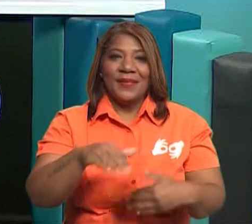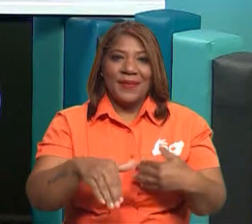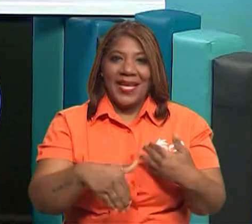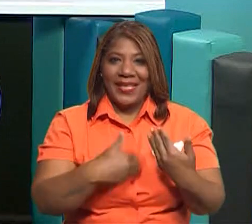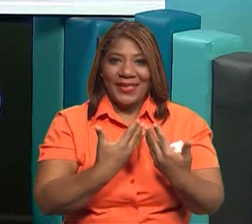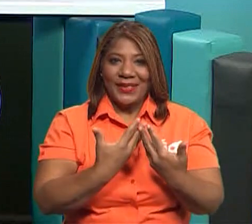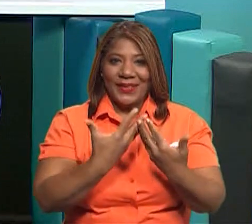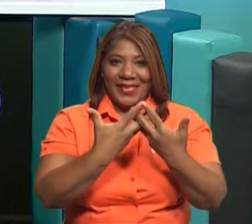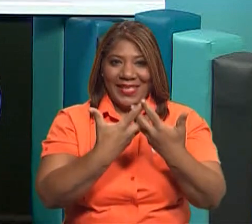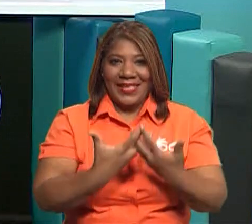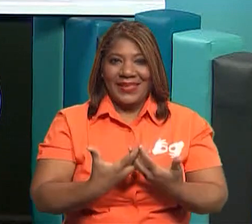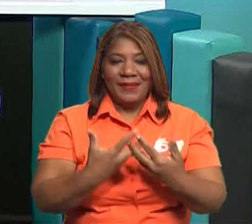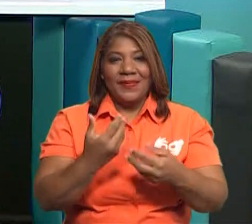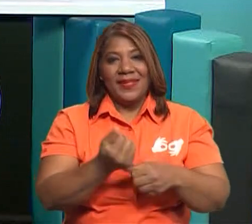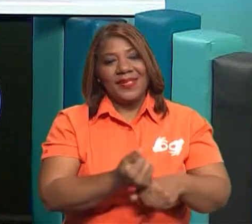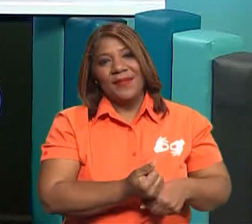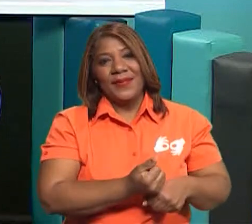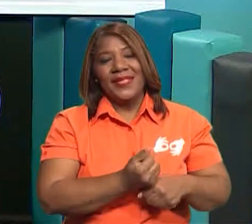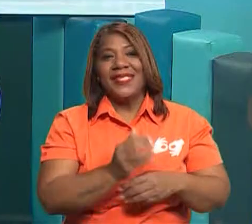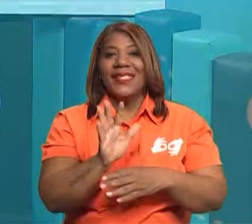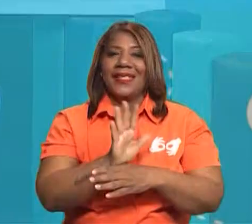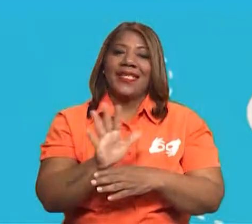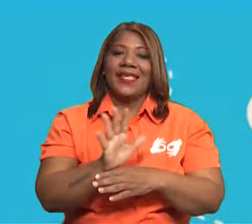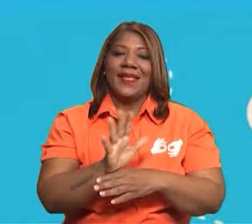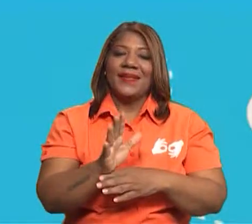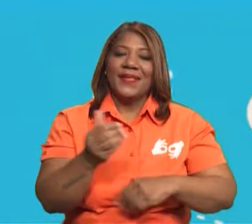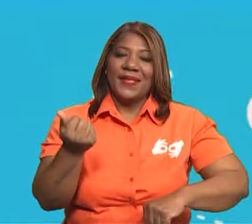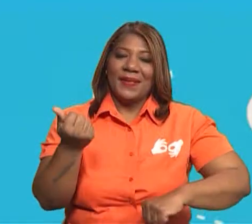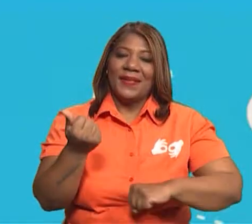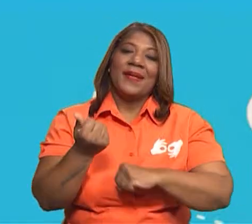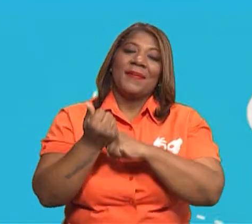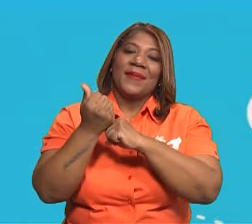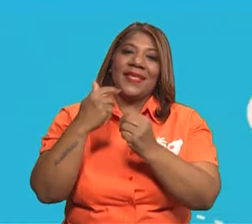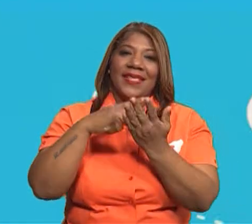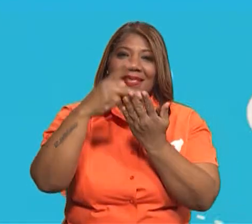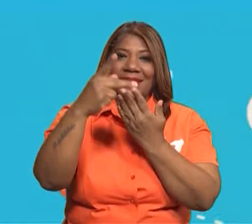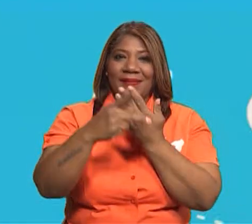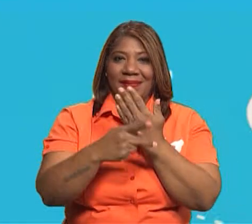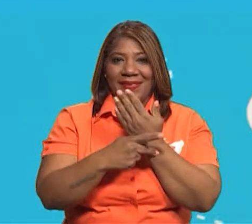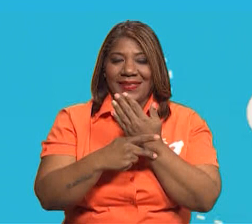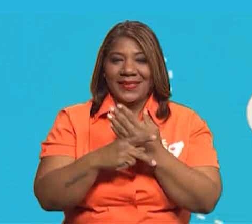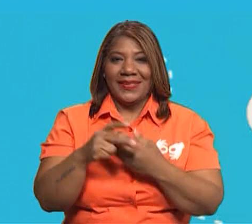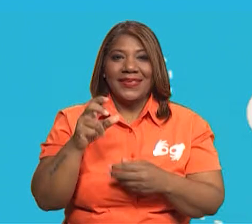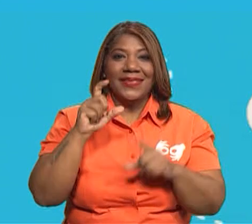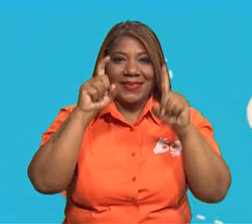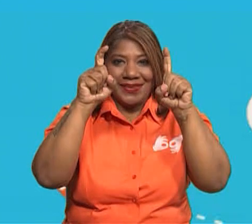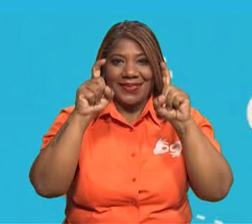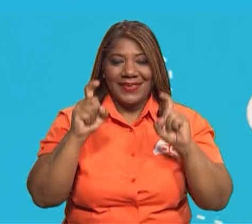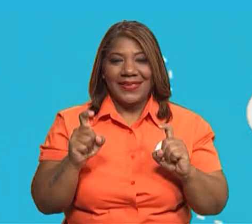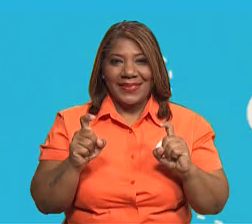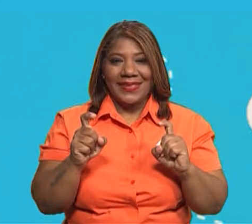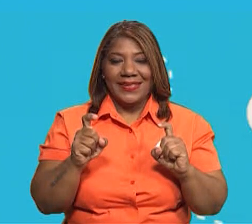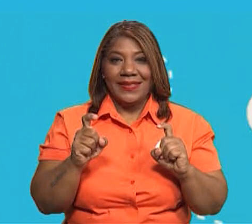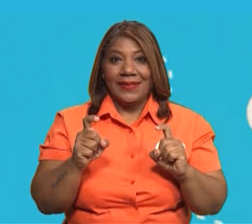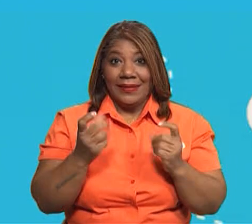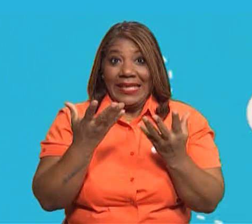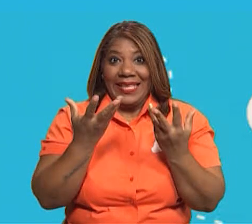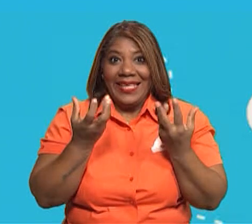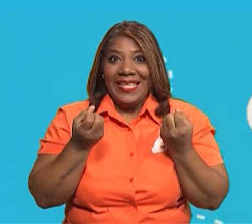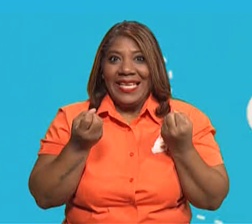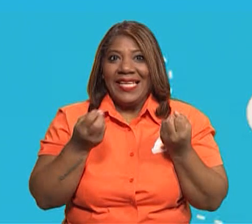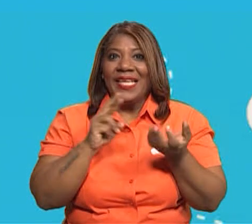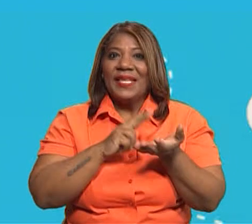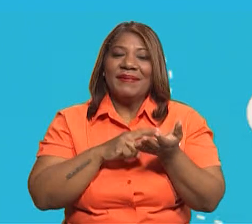todos nuestros patrocinadores, fundaciones, televisoras y radioemisoras por apoyar este proyecto educativo. Y si quieres